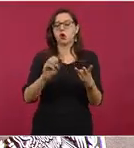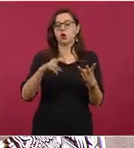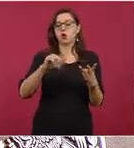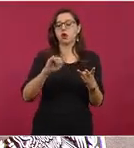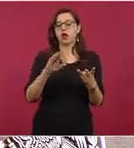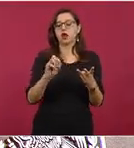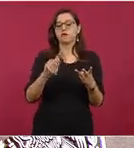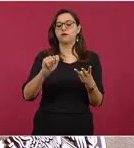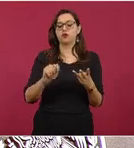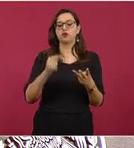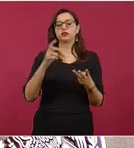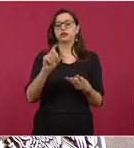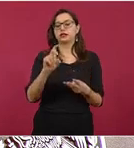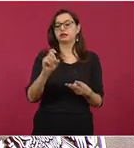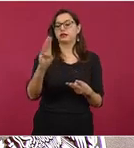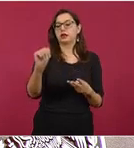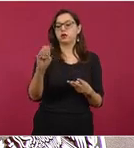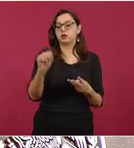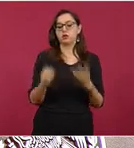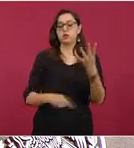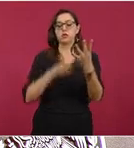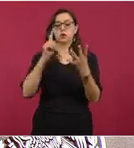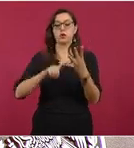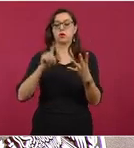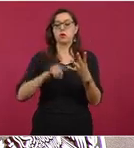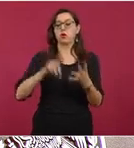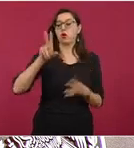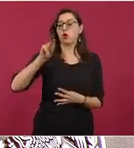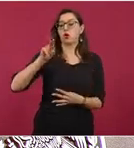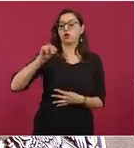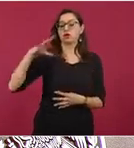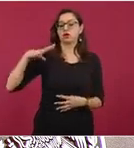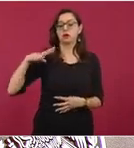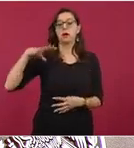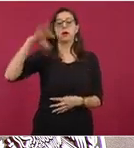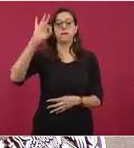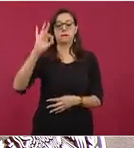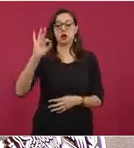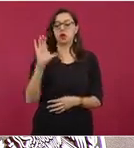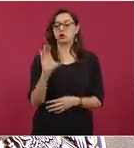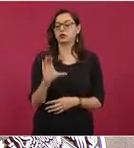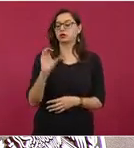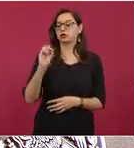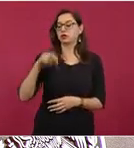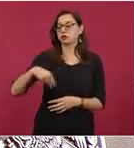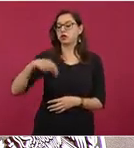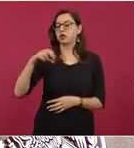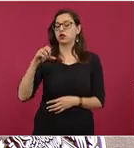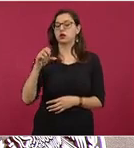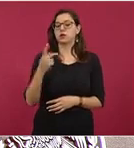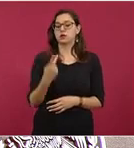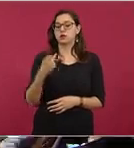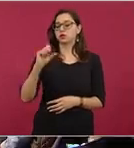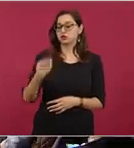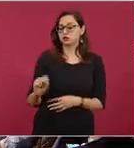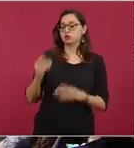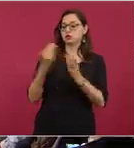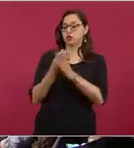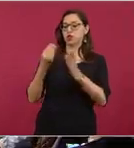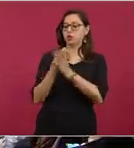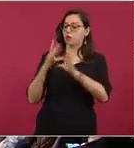39 y 80 voluntarios acreditados por la Coordinación Nacional de Protección Civil, a quien quiero